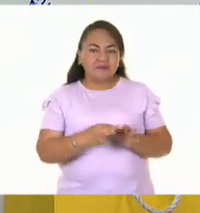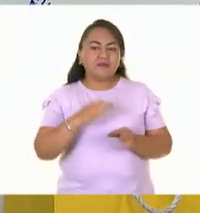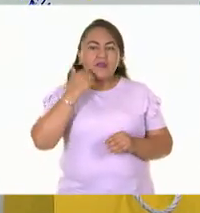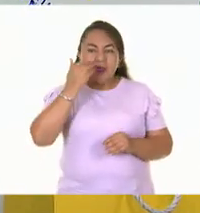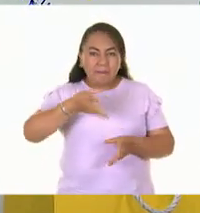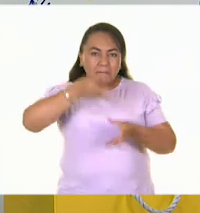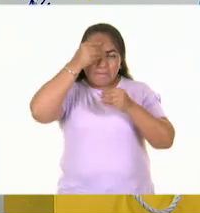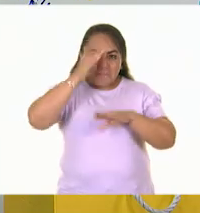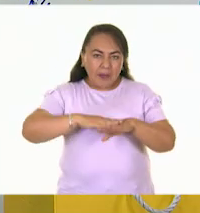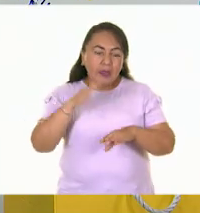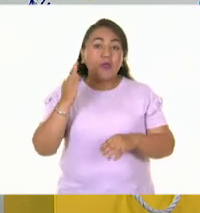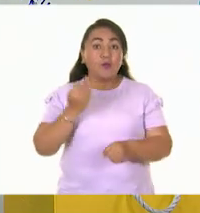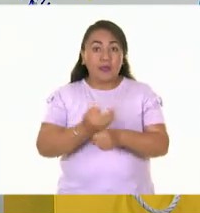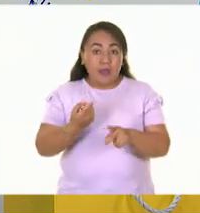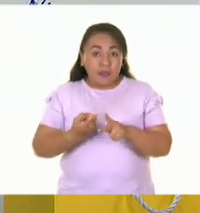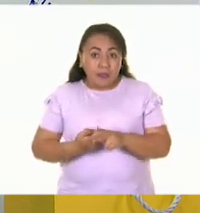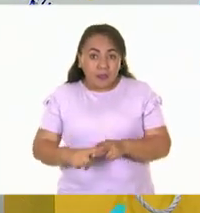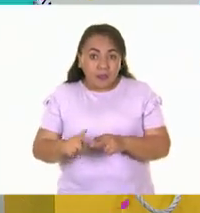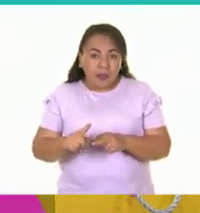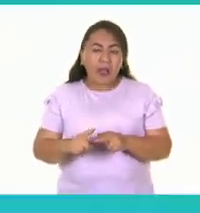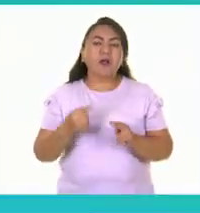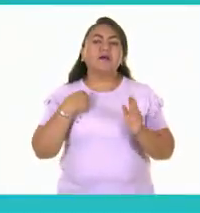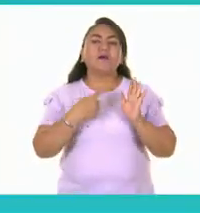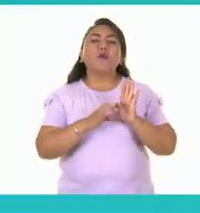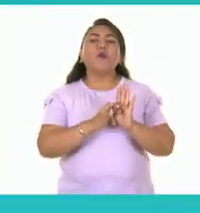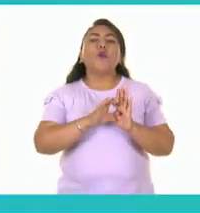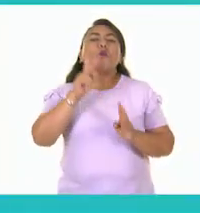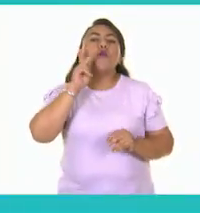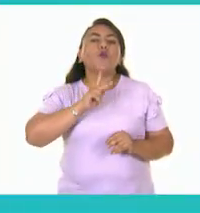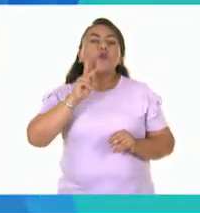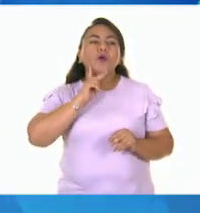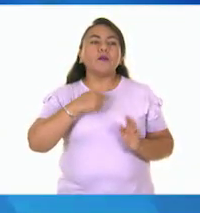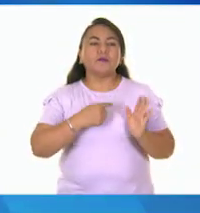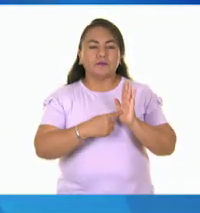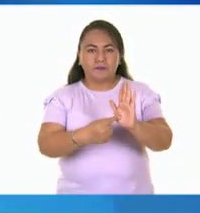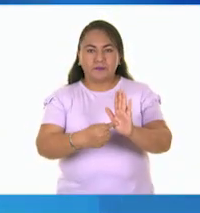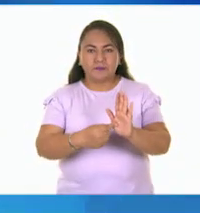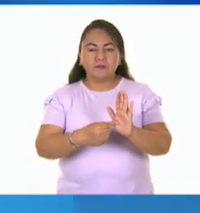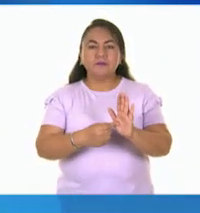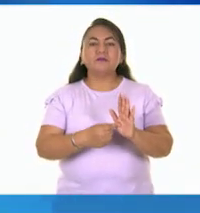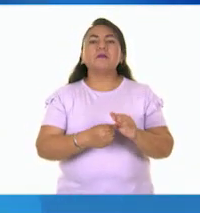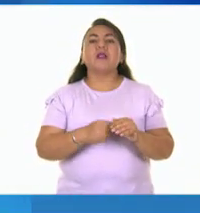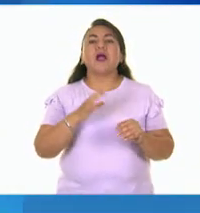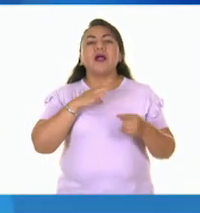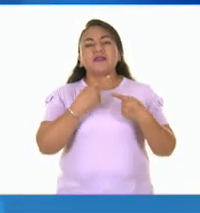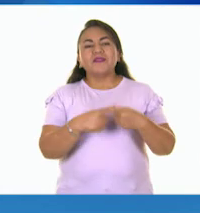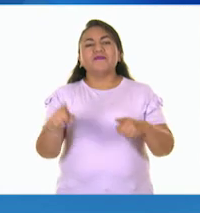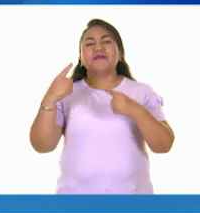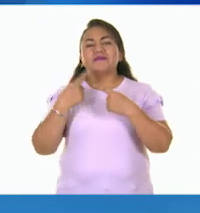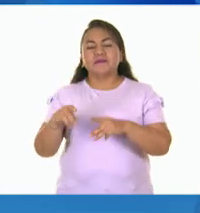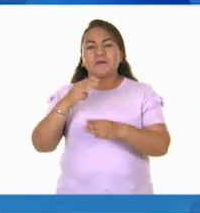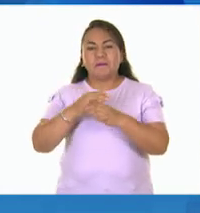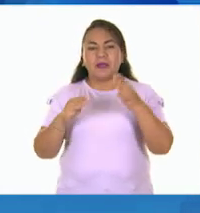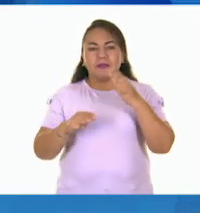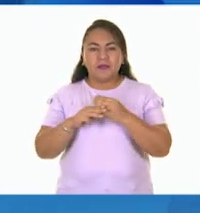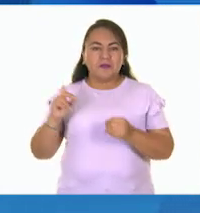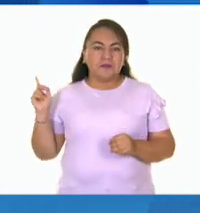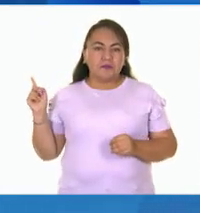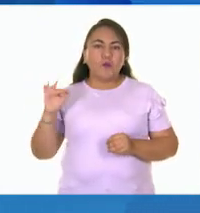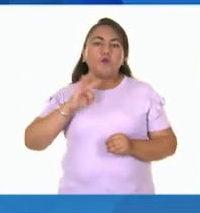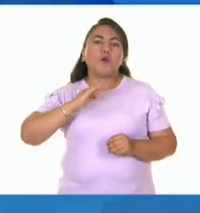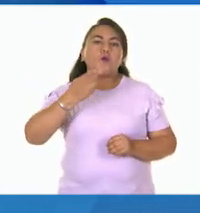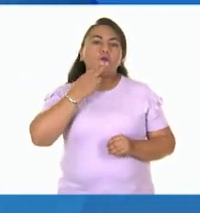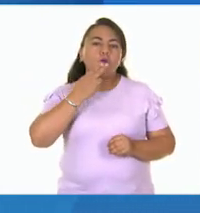esta técnica. Y para empezar vamos a hacer un muestrario. Creo que son unas imágenes donde se presentan los distintos materiales que podemos usar.